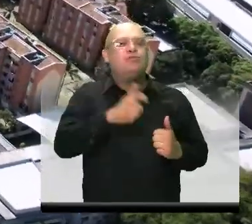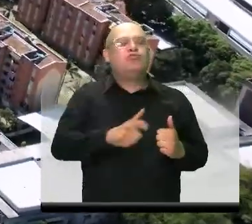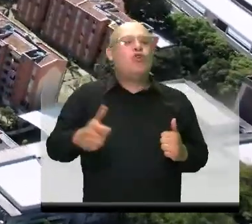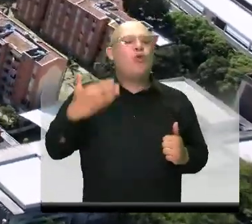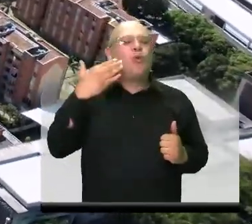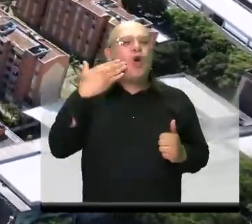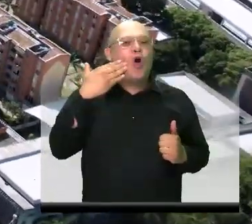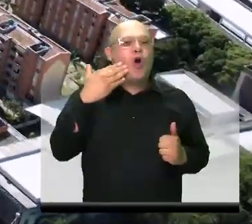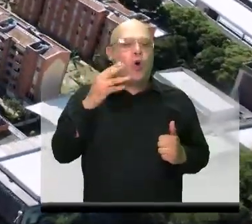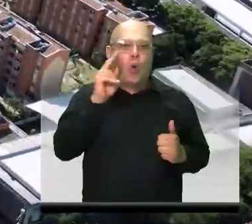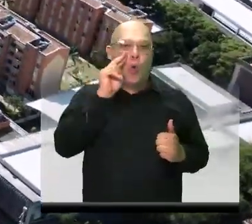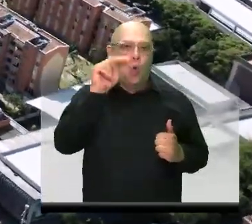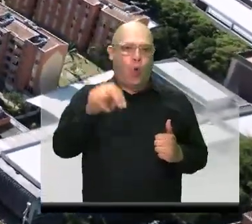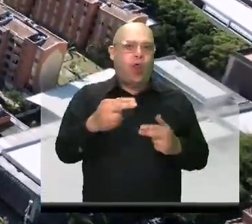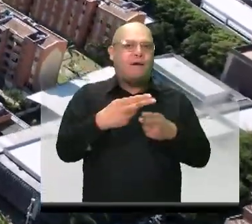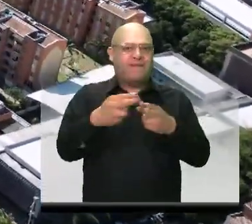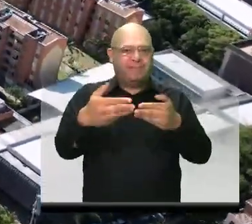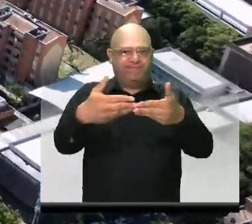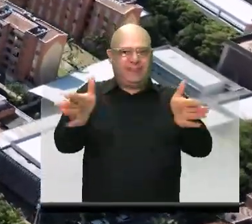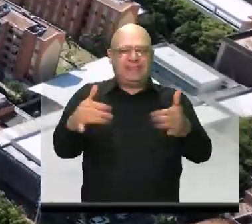mes de junio aproximadamente.